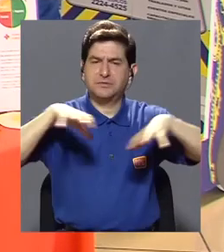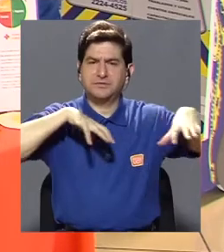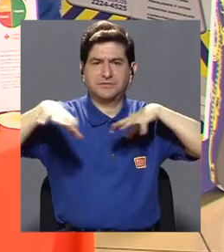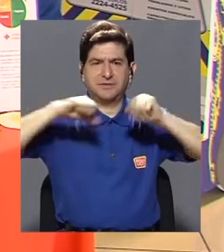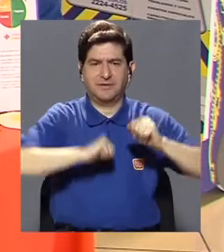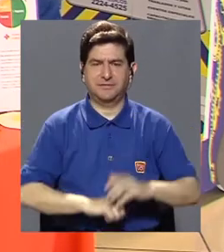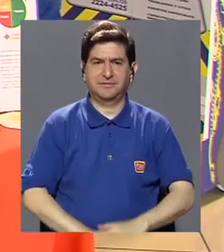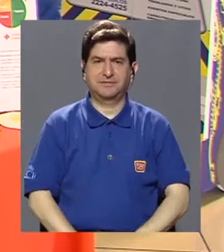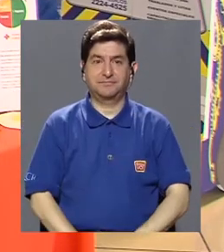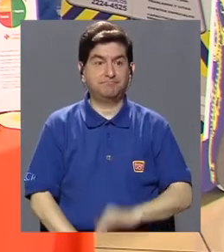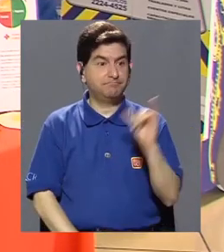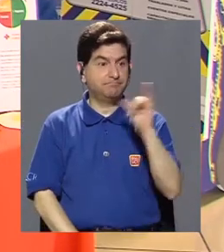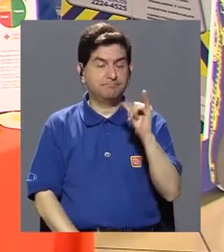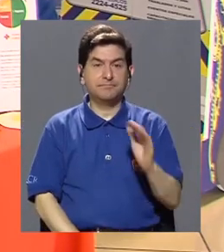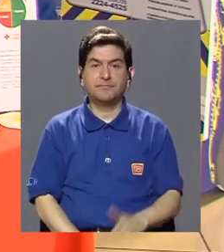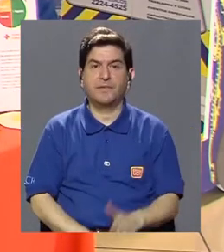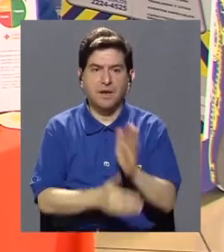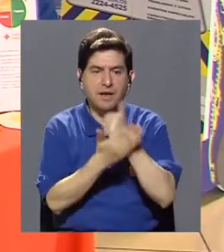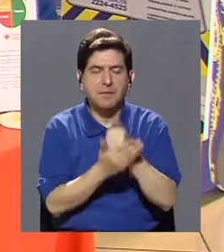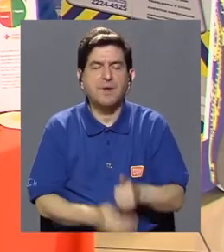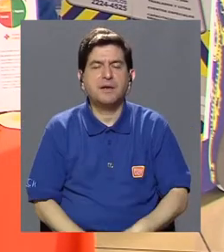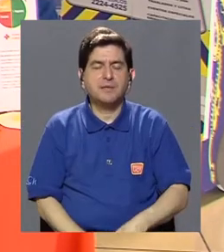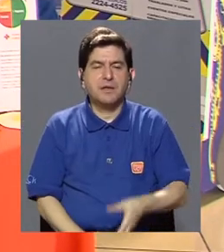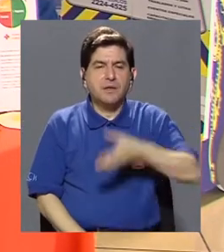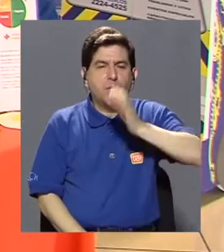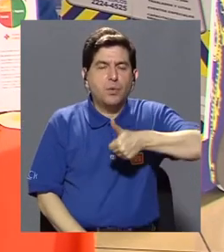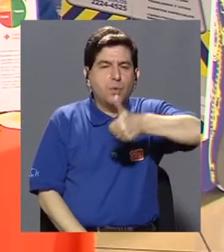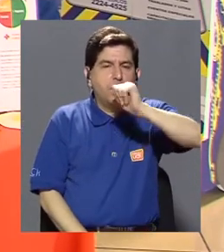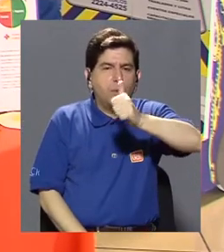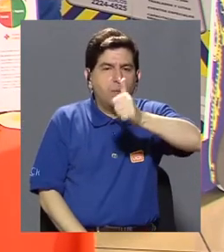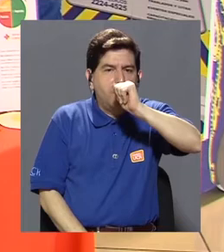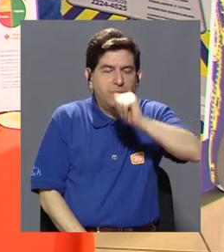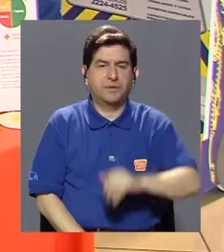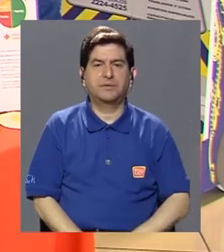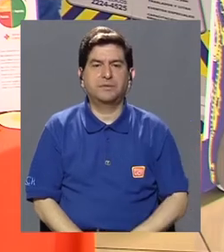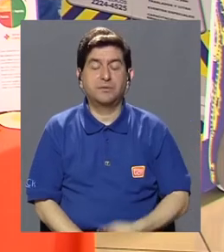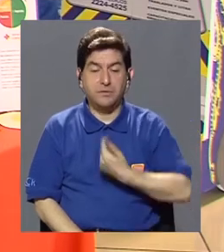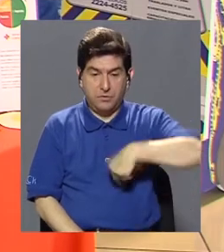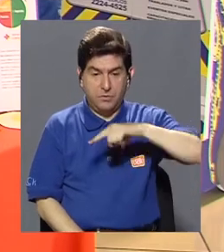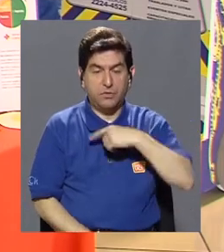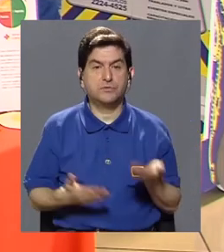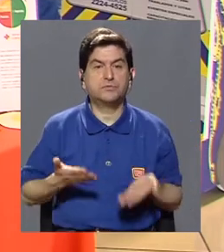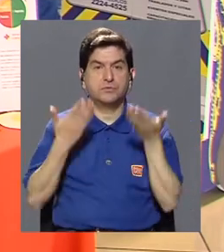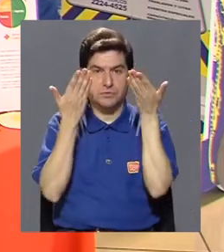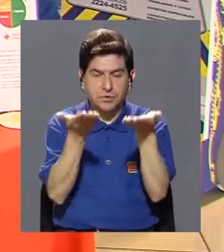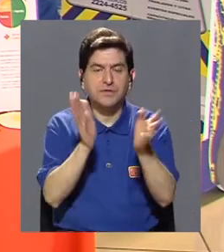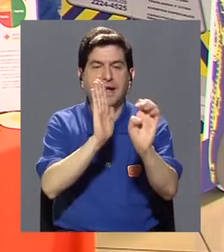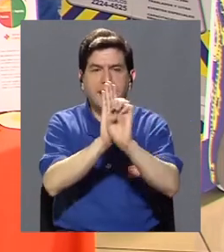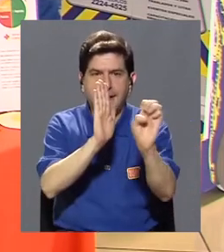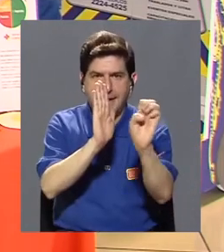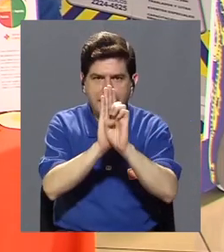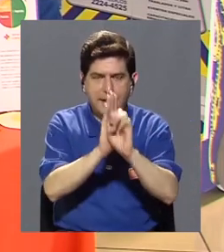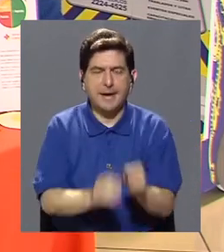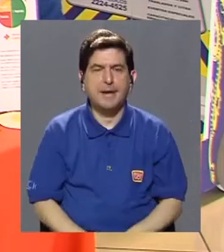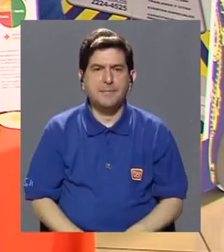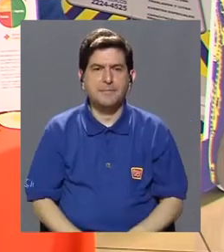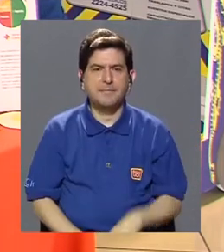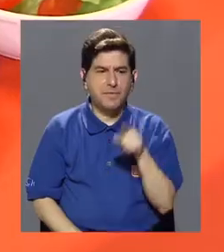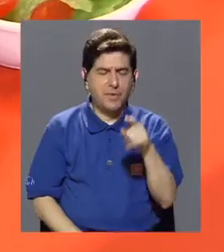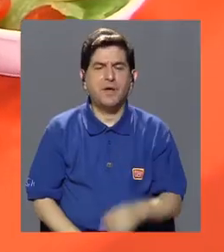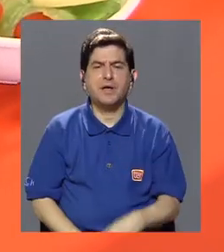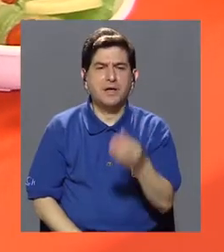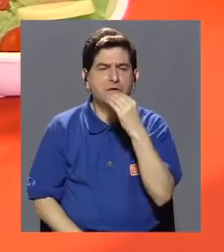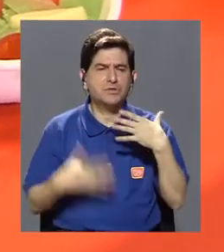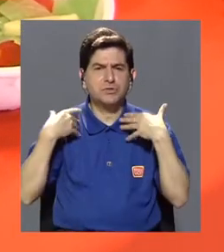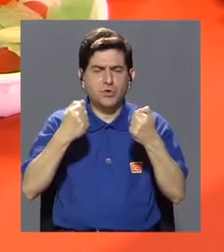actividad, también la parte de hidratación, igualmente les estamos dando ejemplos de cómo armar un platillo